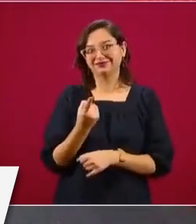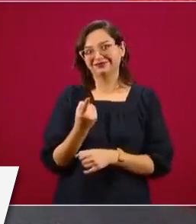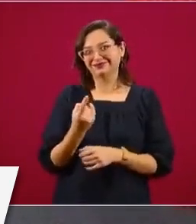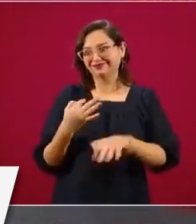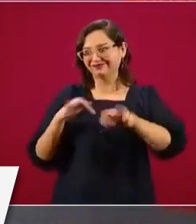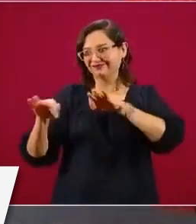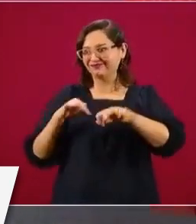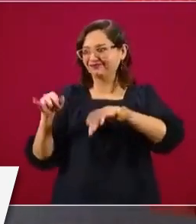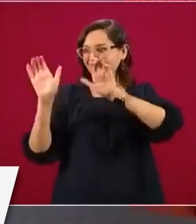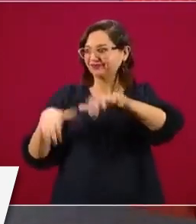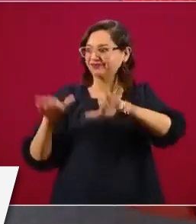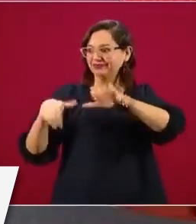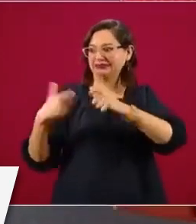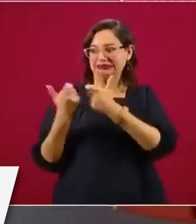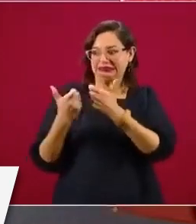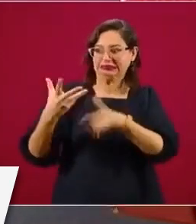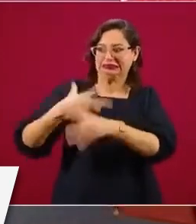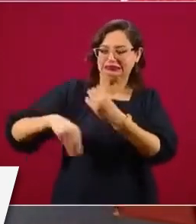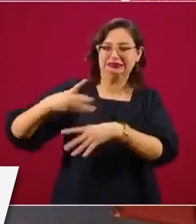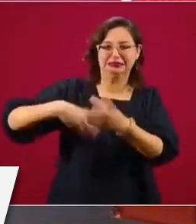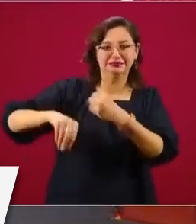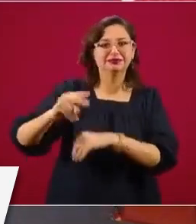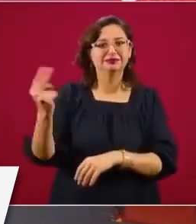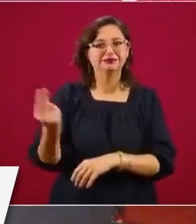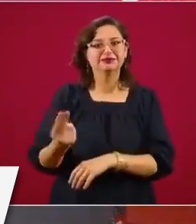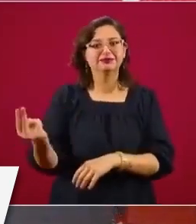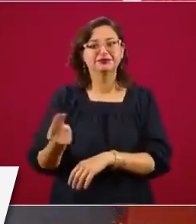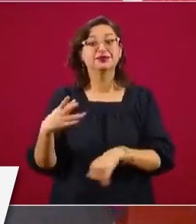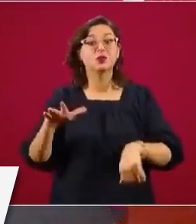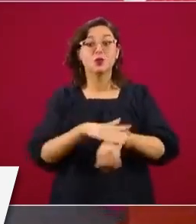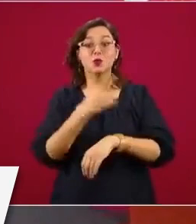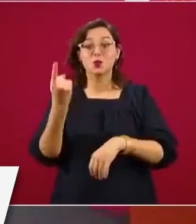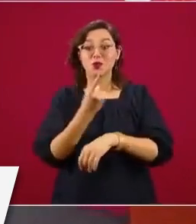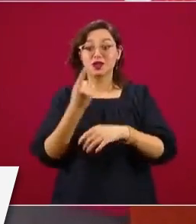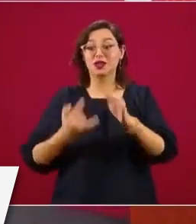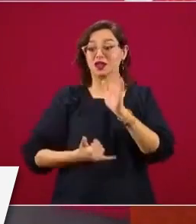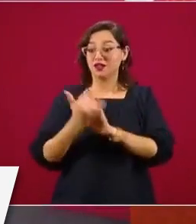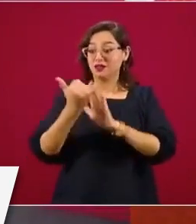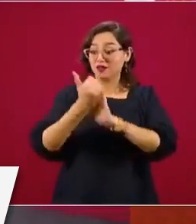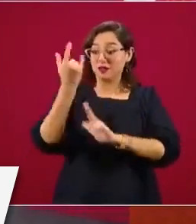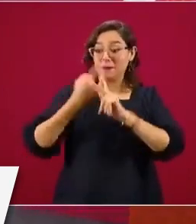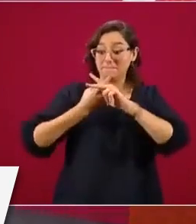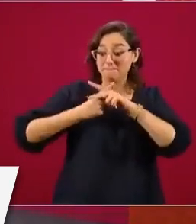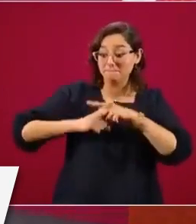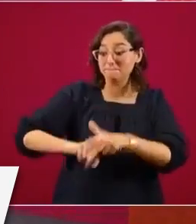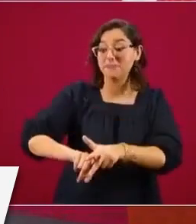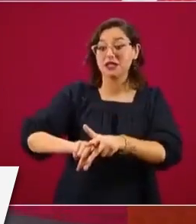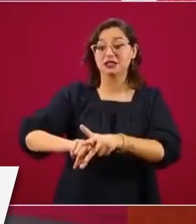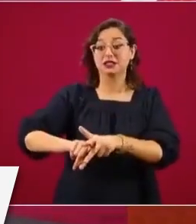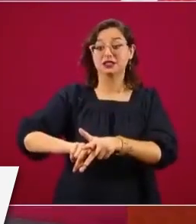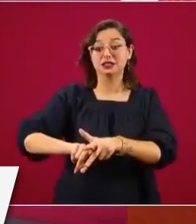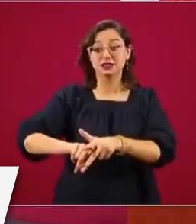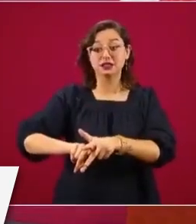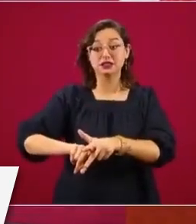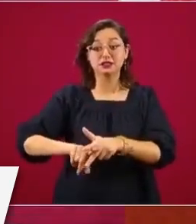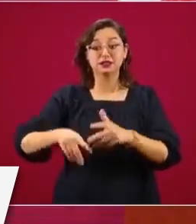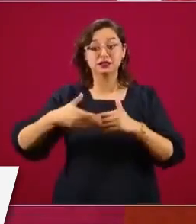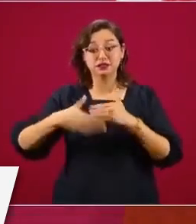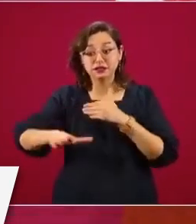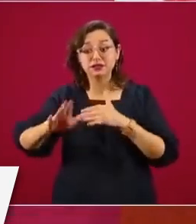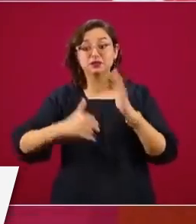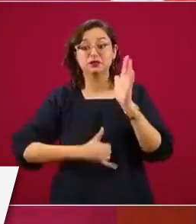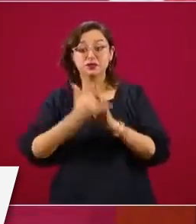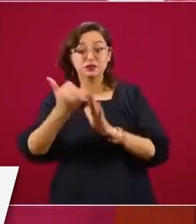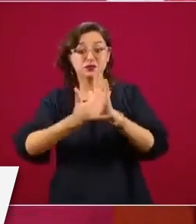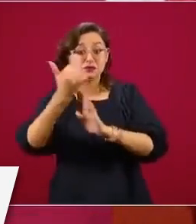porque el tren, una vez que empiece la